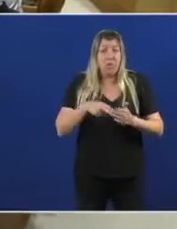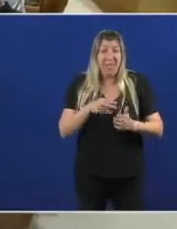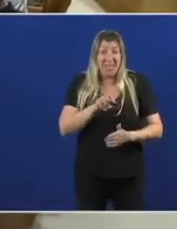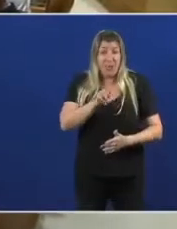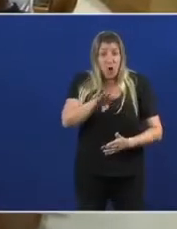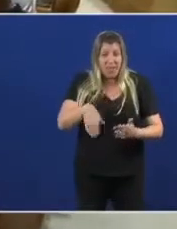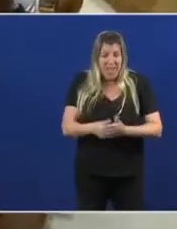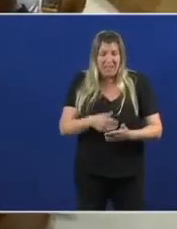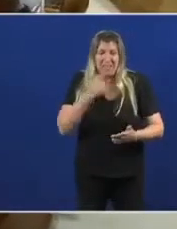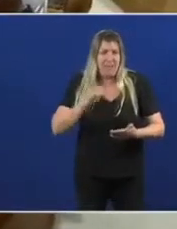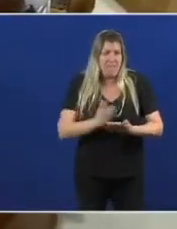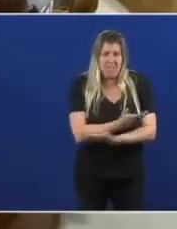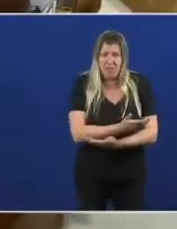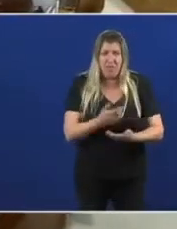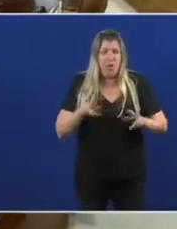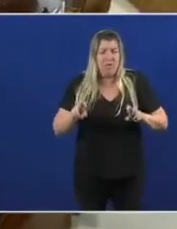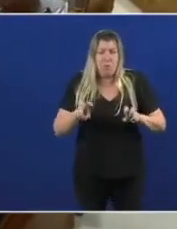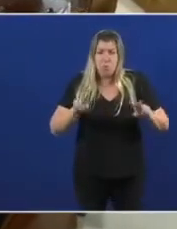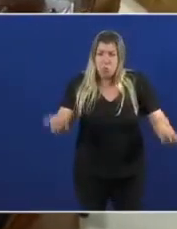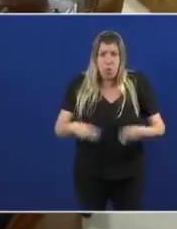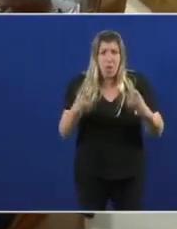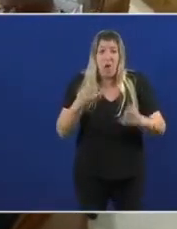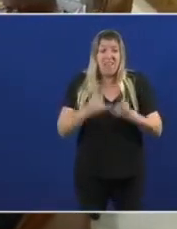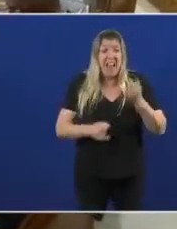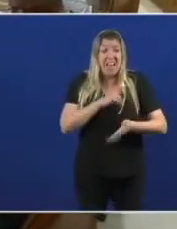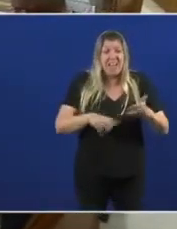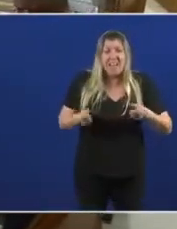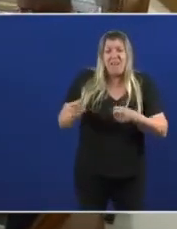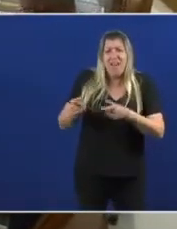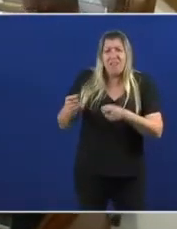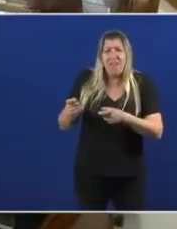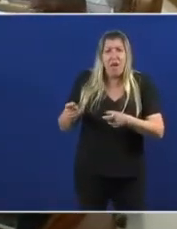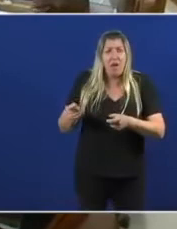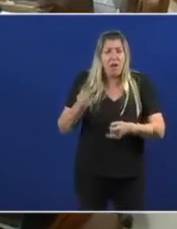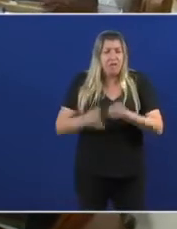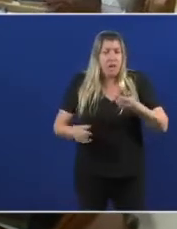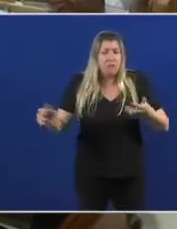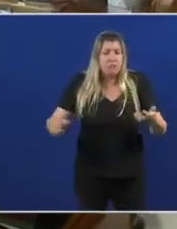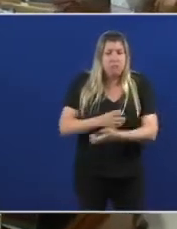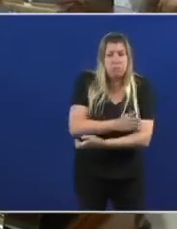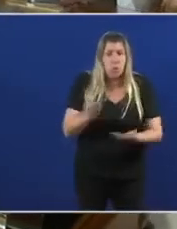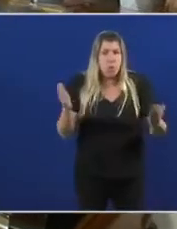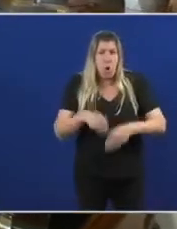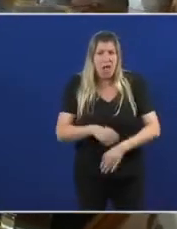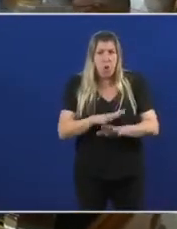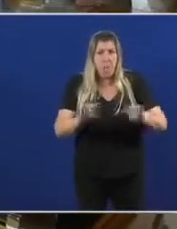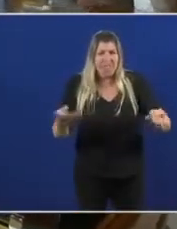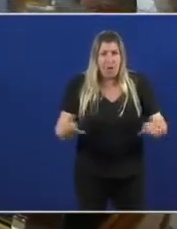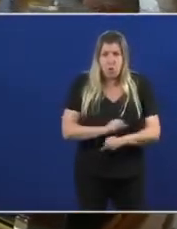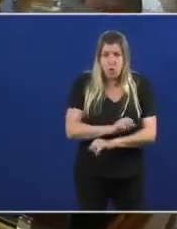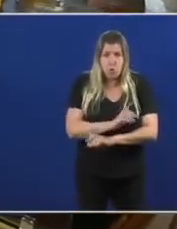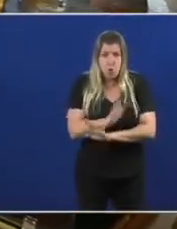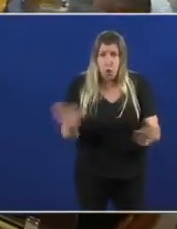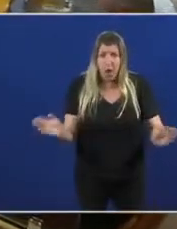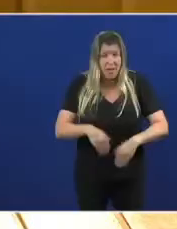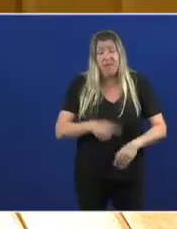Para a Galiza Que aporta máis Do que recibe E a proposta do venegá É moi clara Queremos un concerto económico